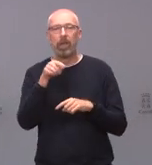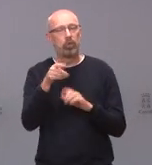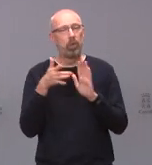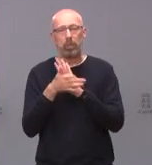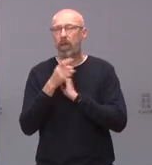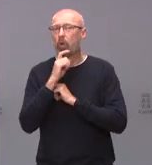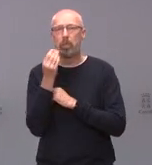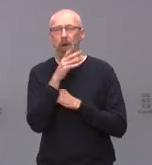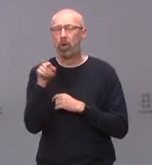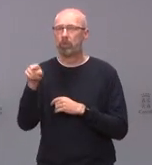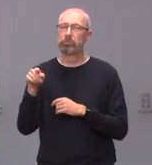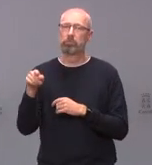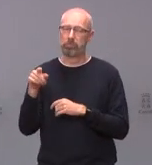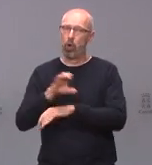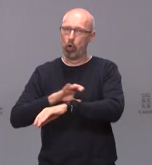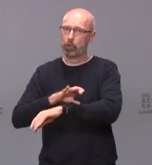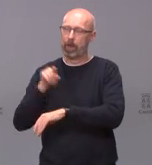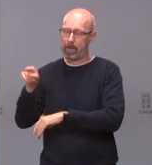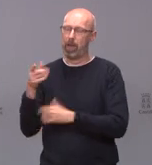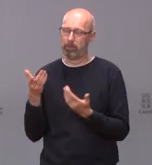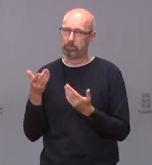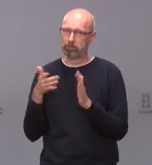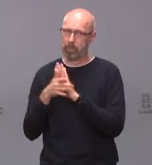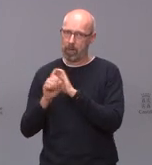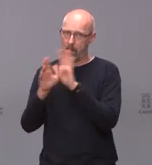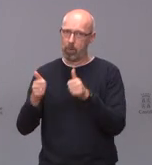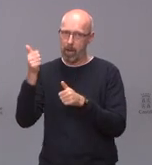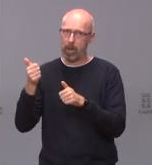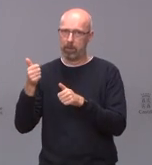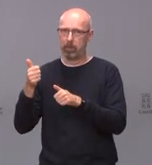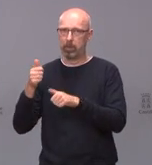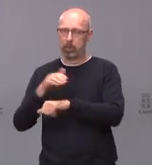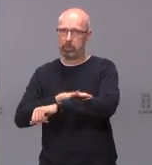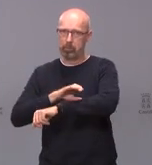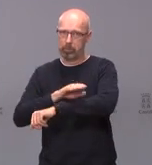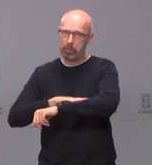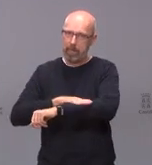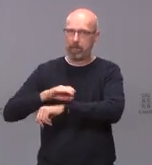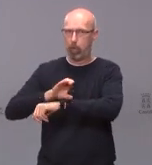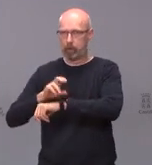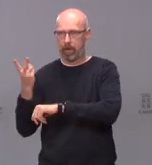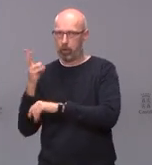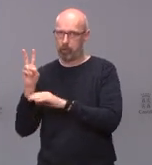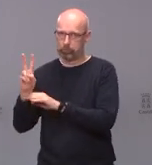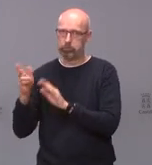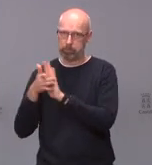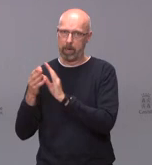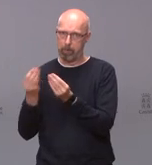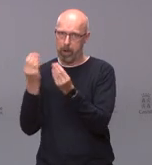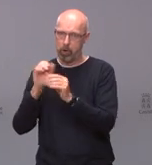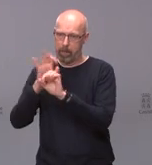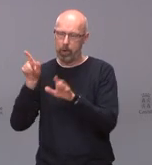mejor yo creo que la consejera y la ministra sobre el asunto de